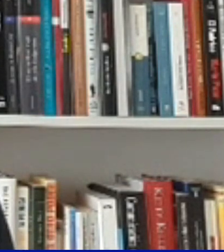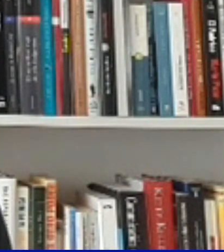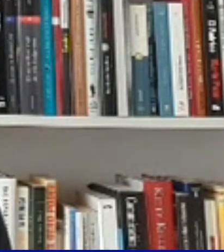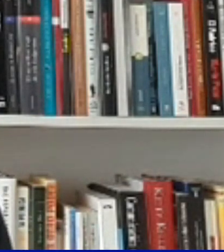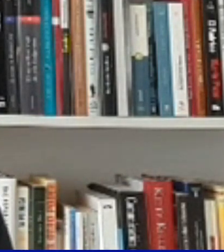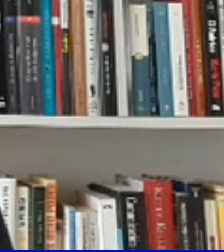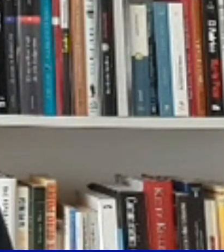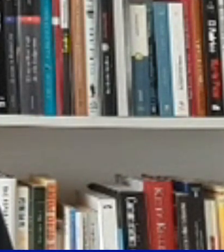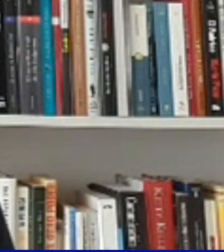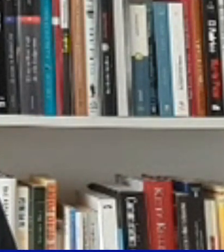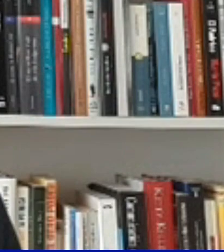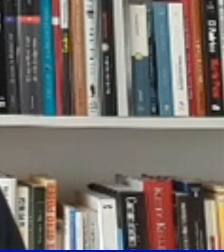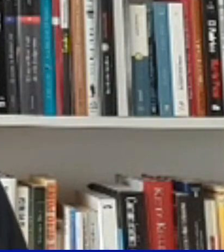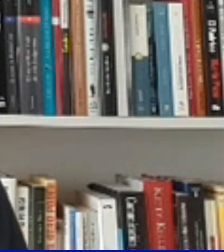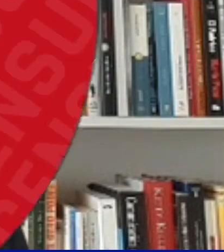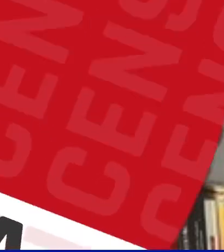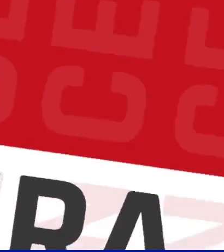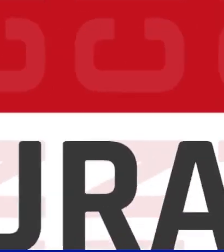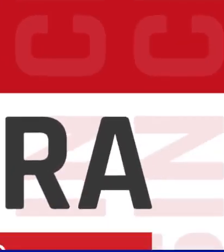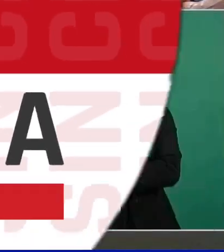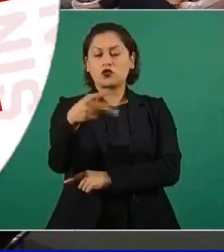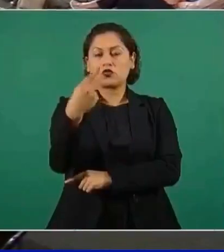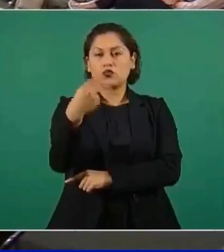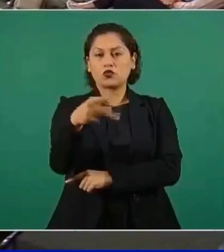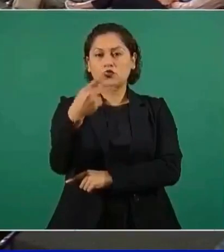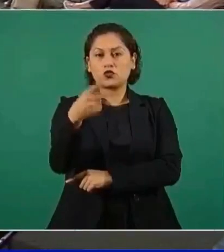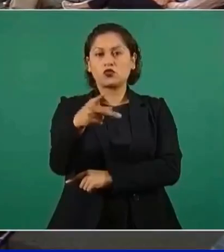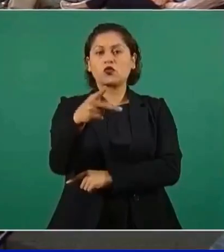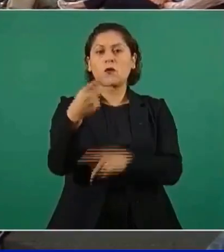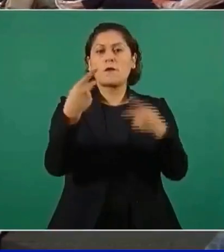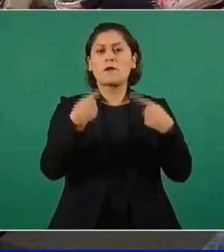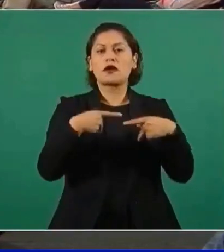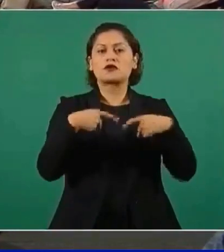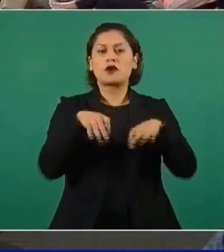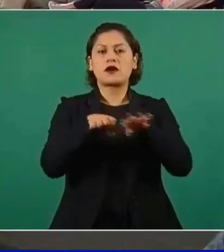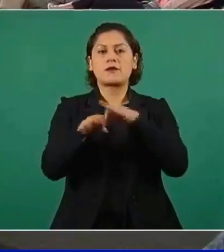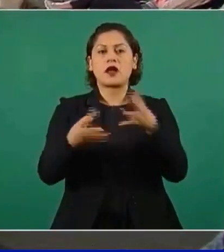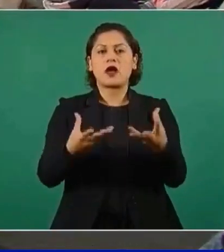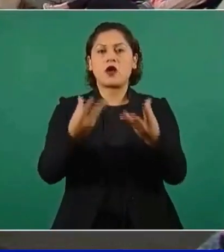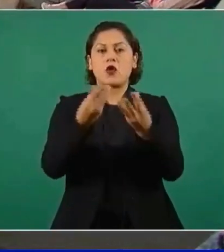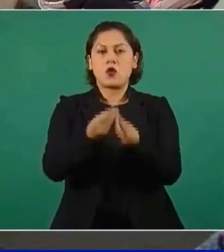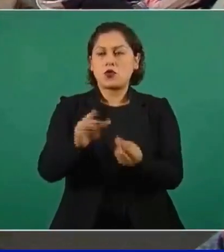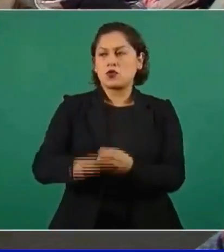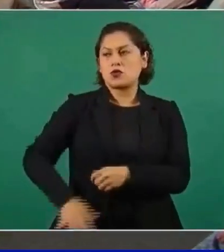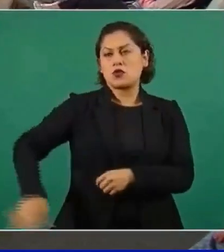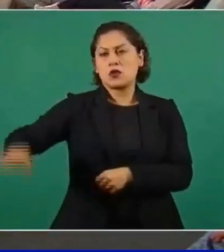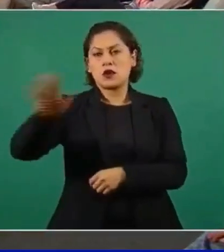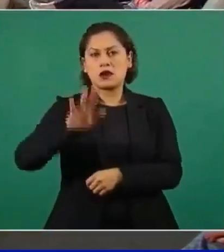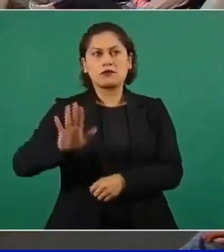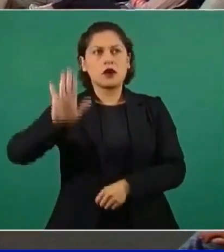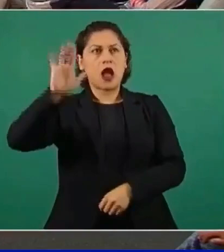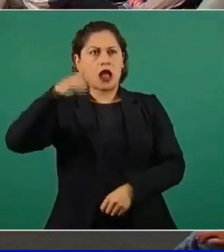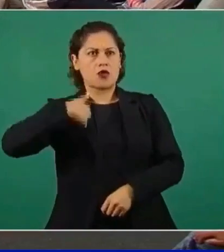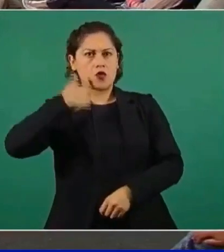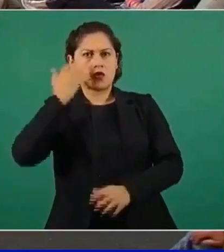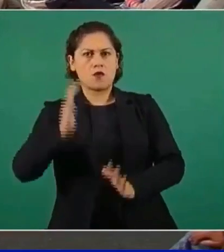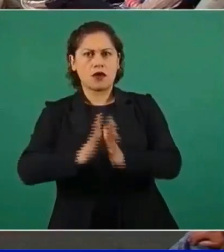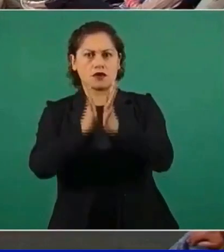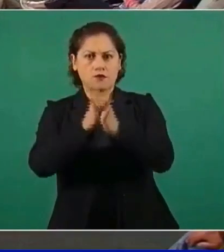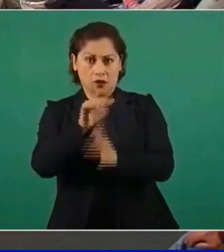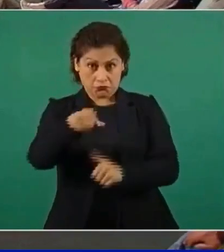candidato de Morena, vamos a escuchar a López Obrador. ¿Expresen su intención de participar? No, no, que